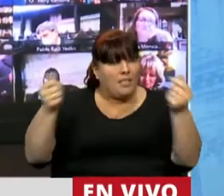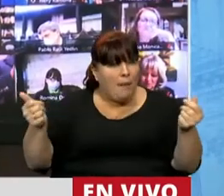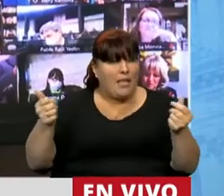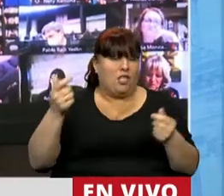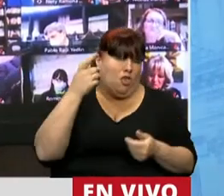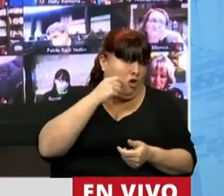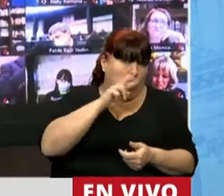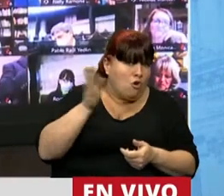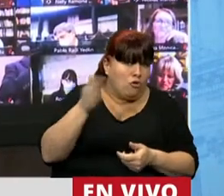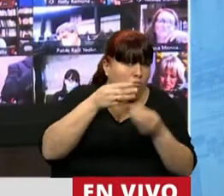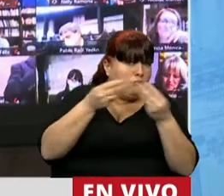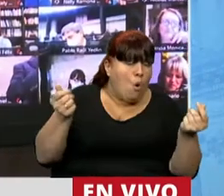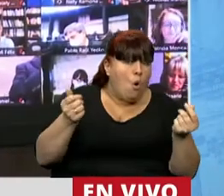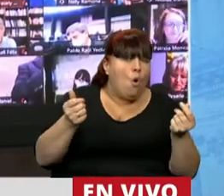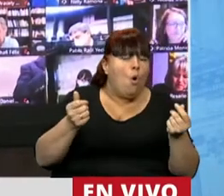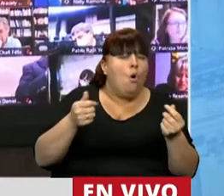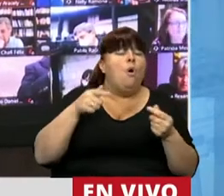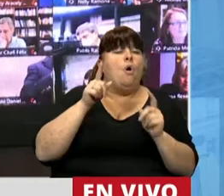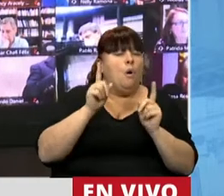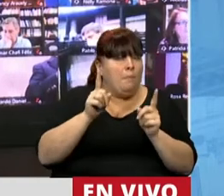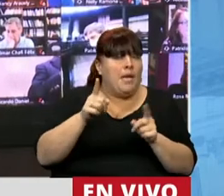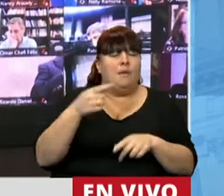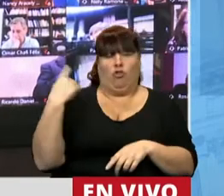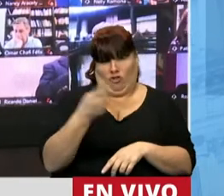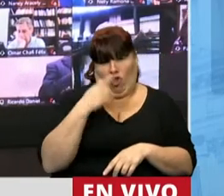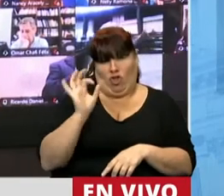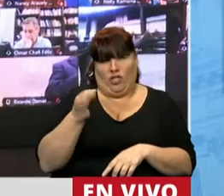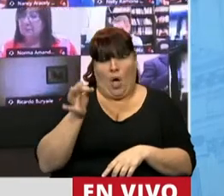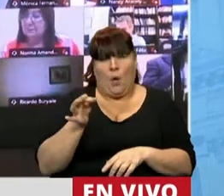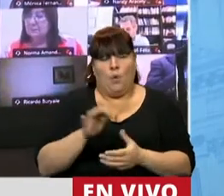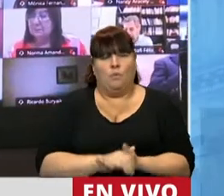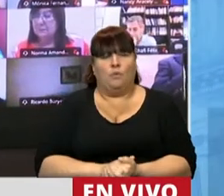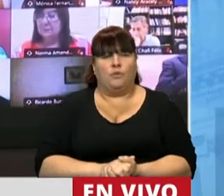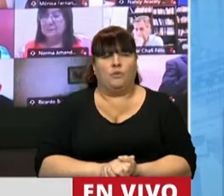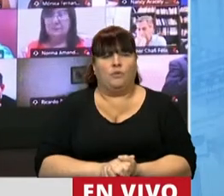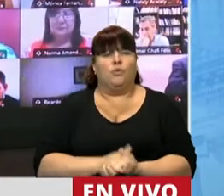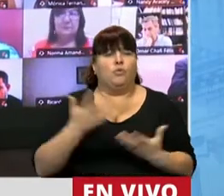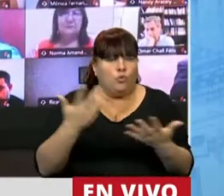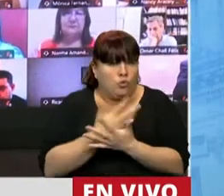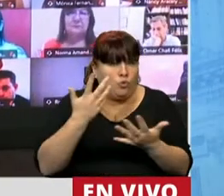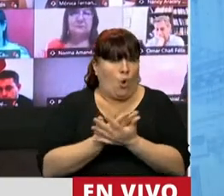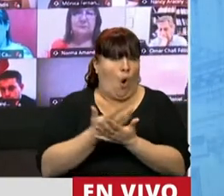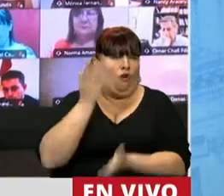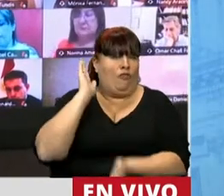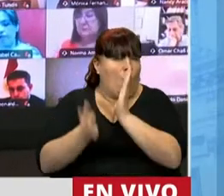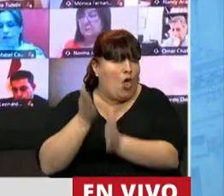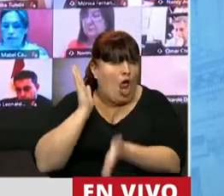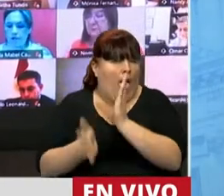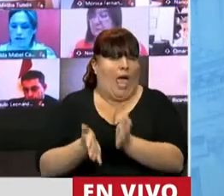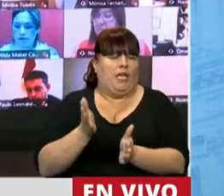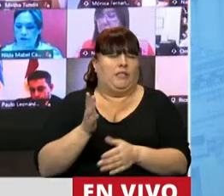y desaparecidas fueron, como todos lo sabemos víctimas de la violencia